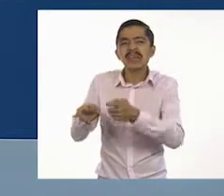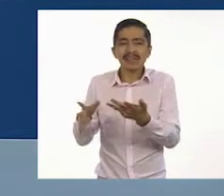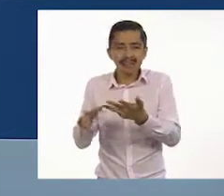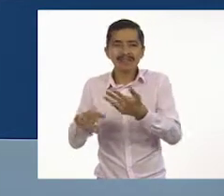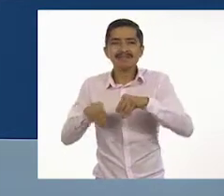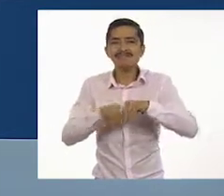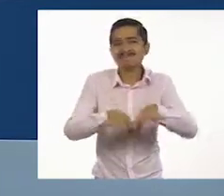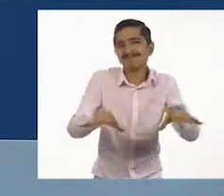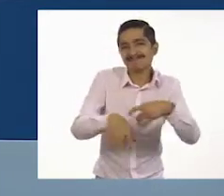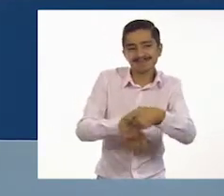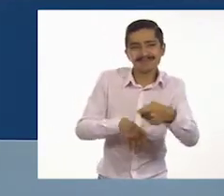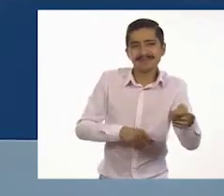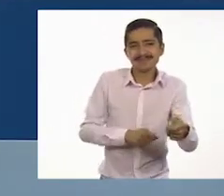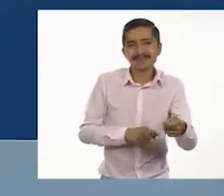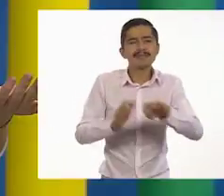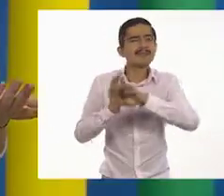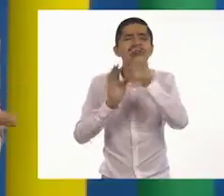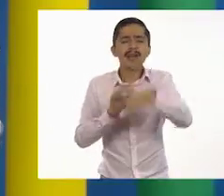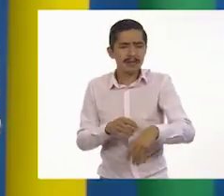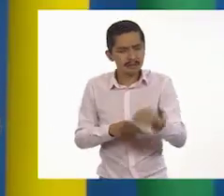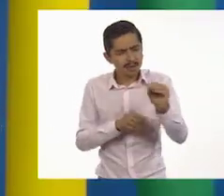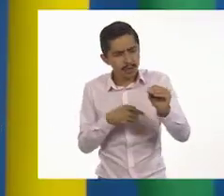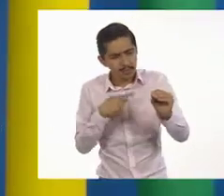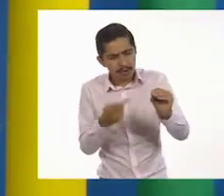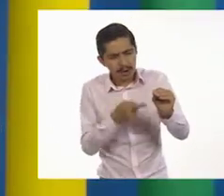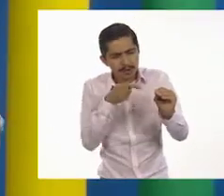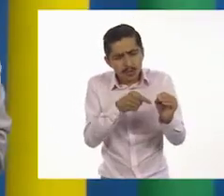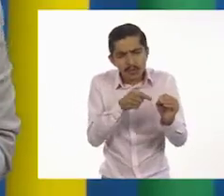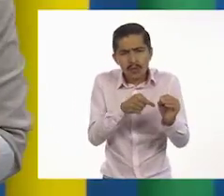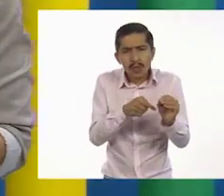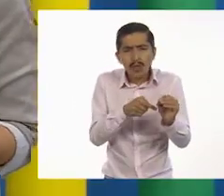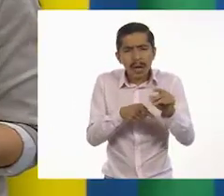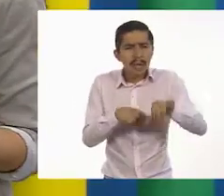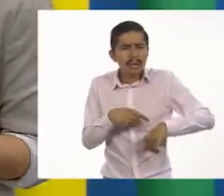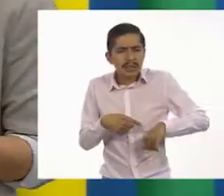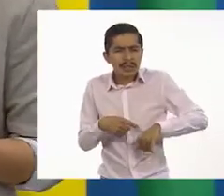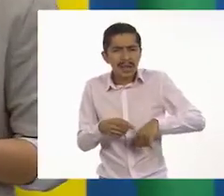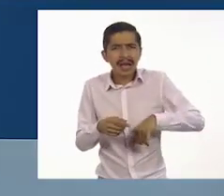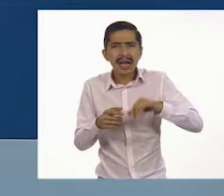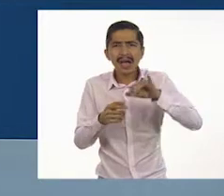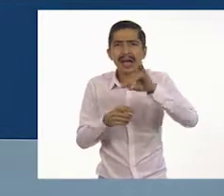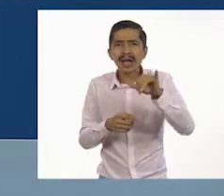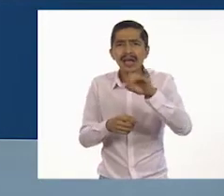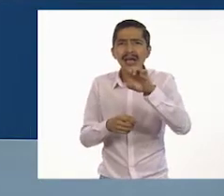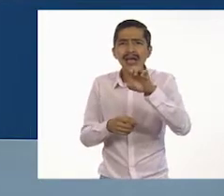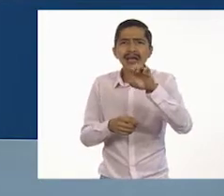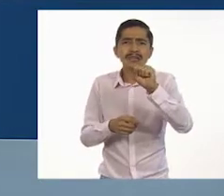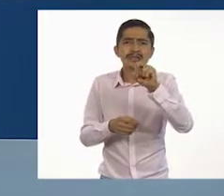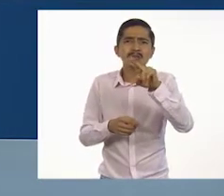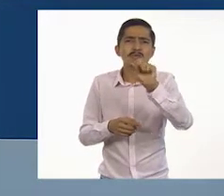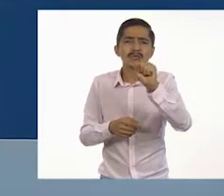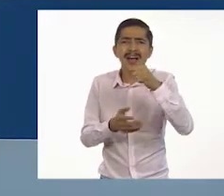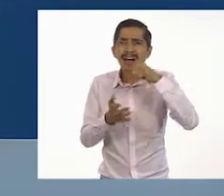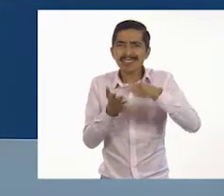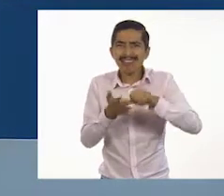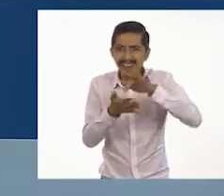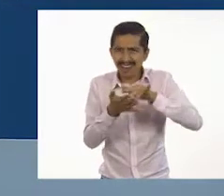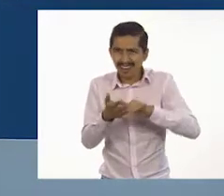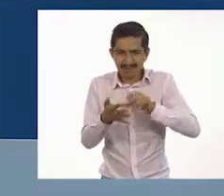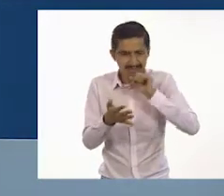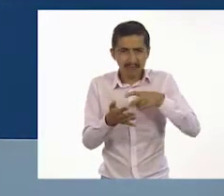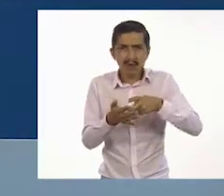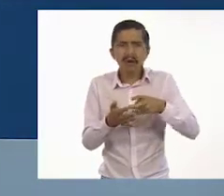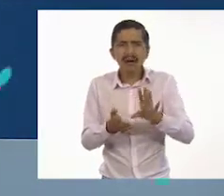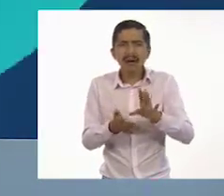A ti, Tom, por ejemplo, ¿qué te llamó la atención de lo que nos contó Jesús en su carta? Uy, ay, bueno, es que